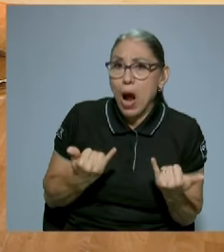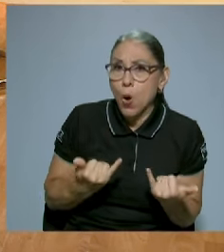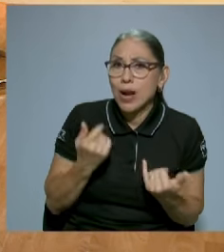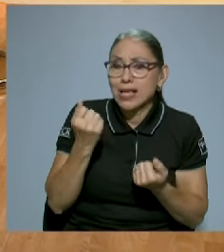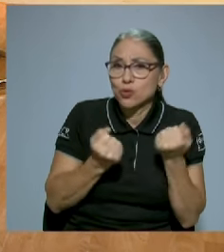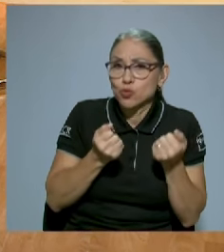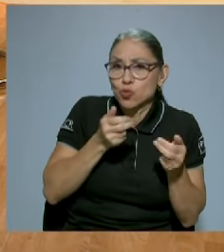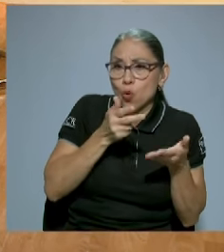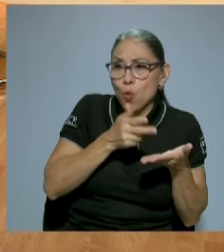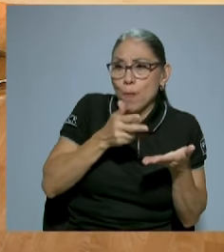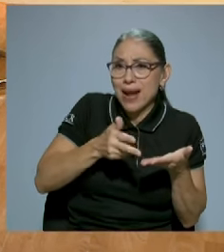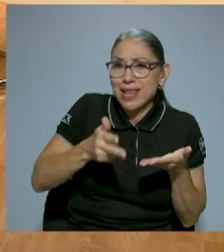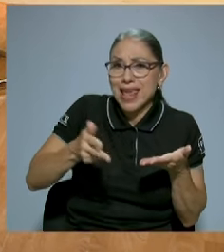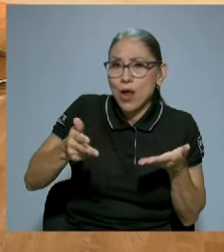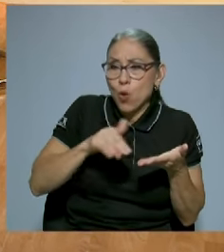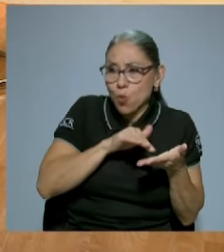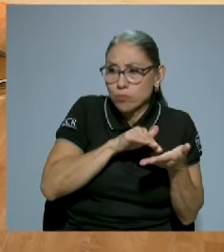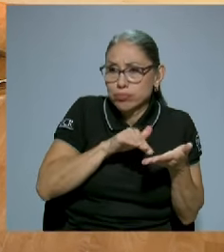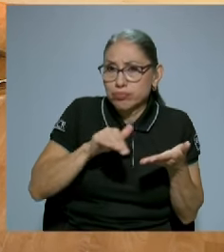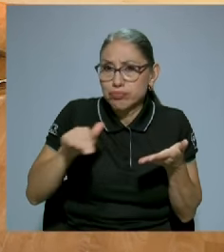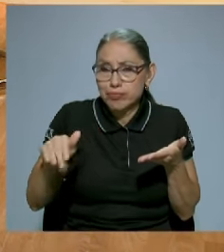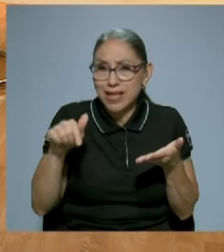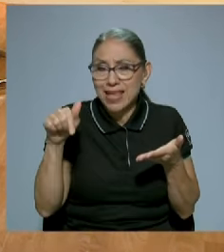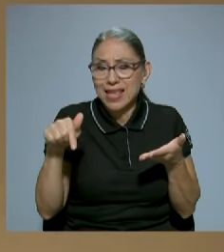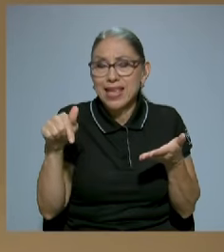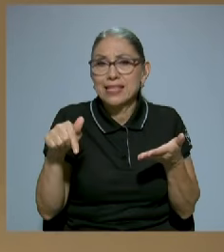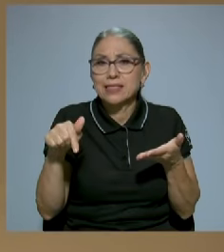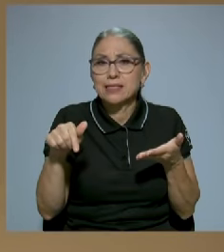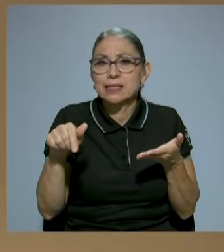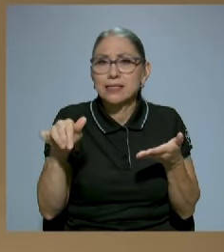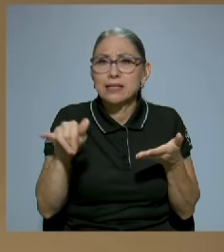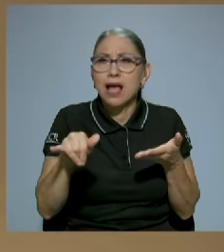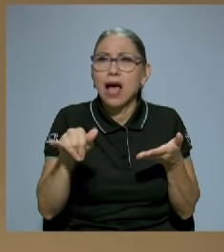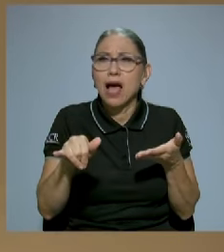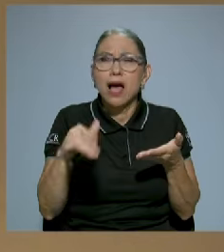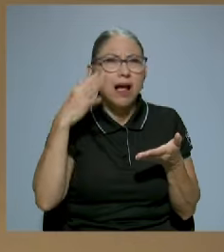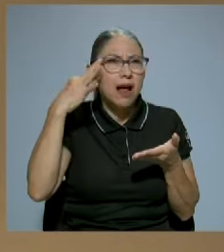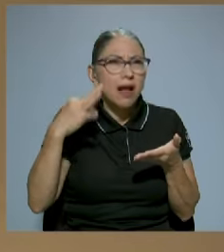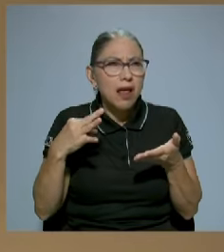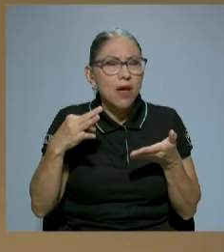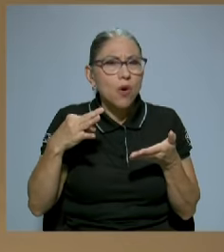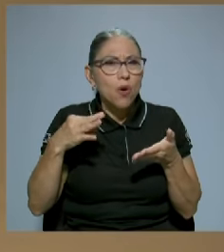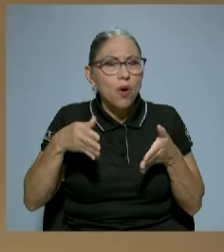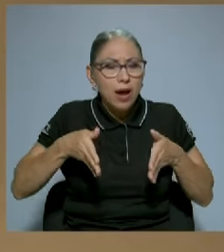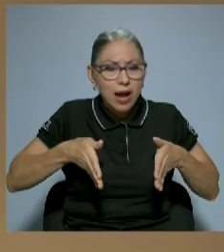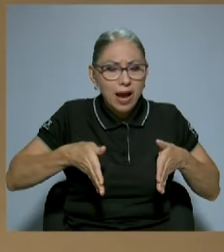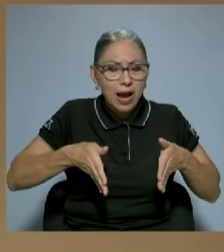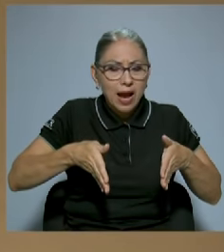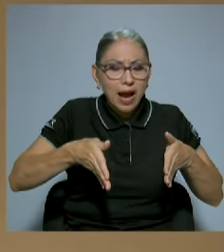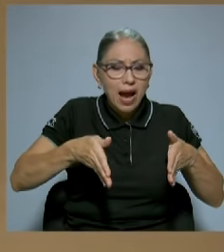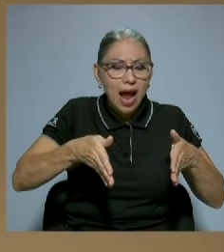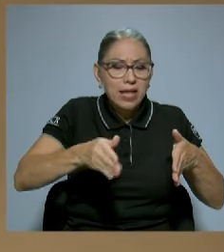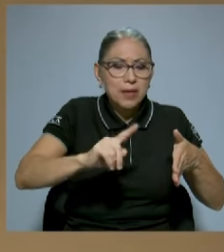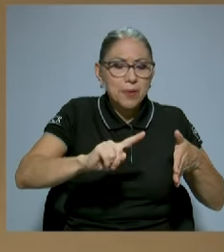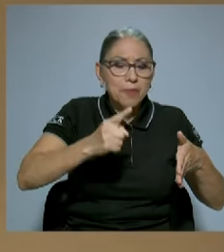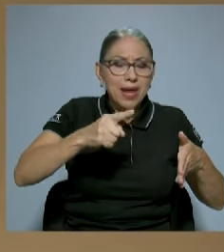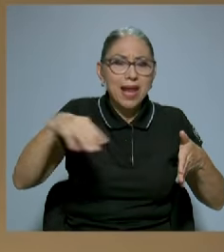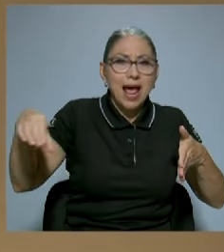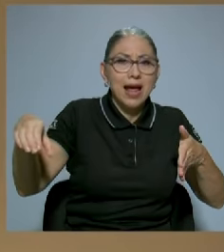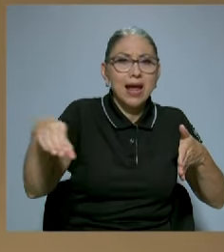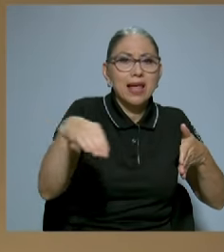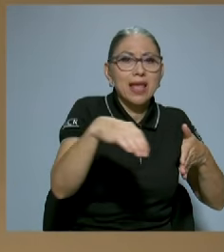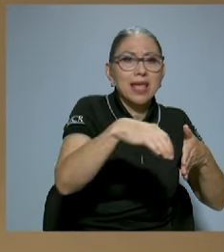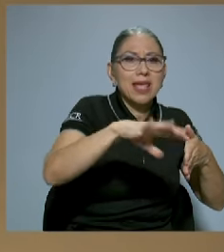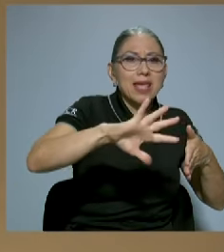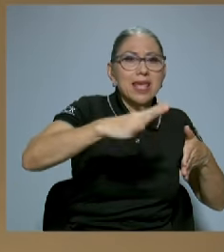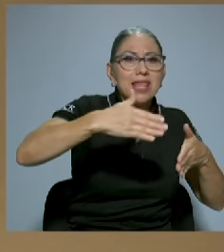a un solo nivel, que está en creo que calle Primera con Quinta Avenida. Ahí creo que era.